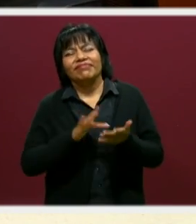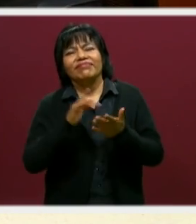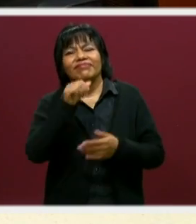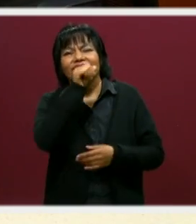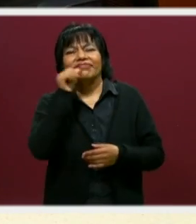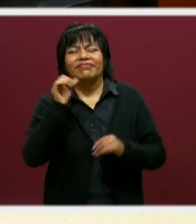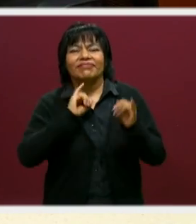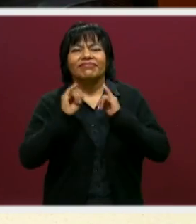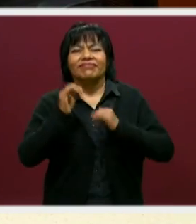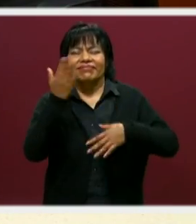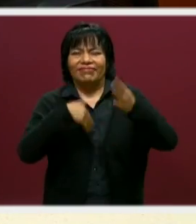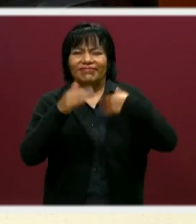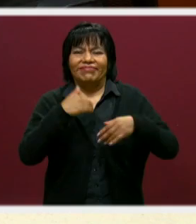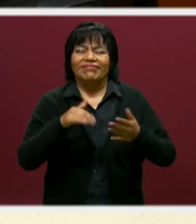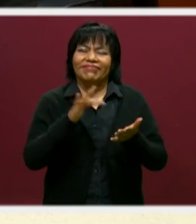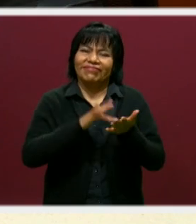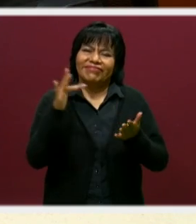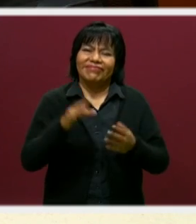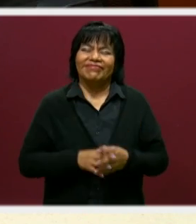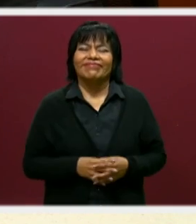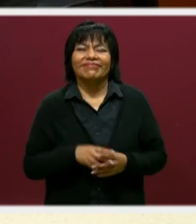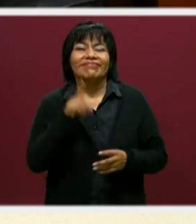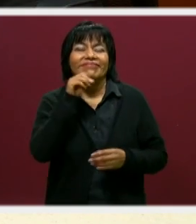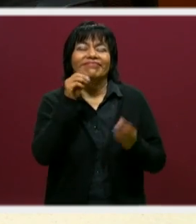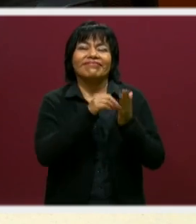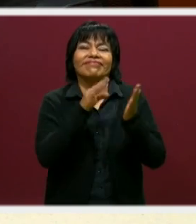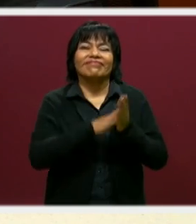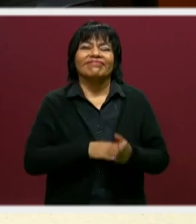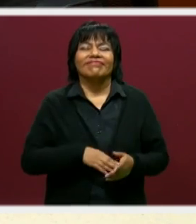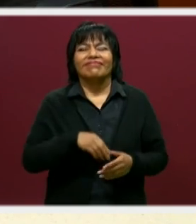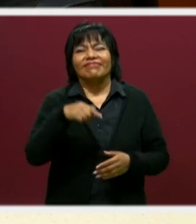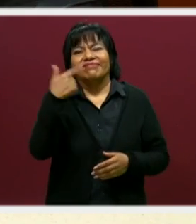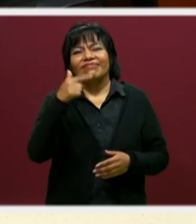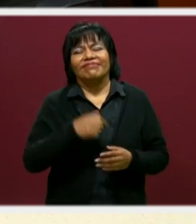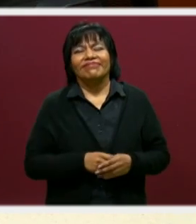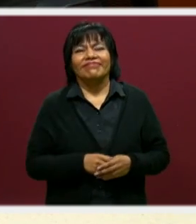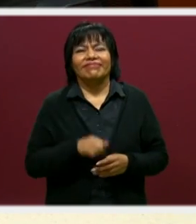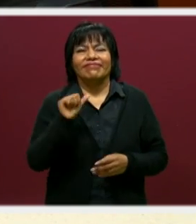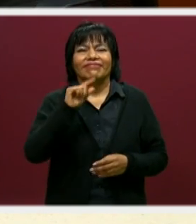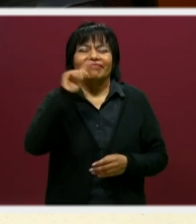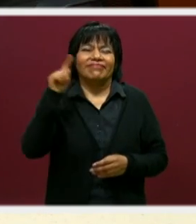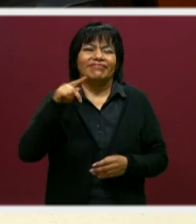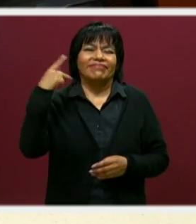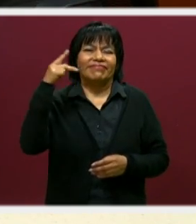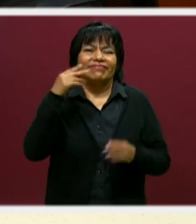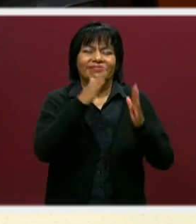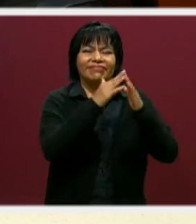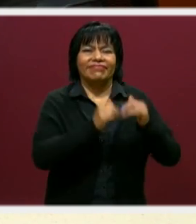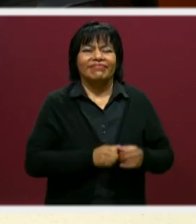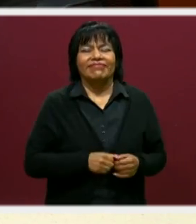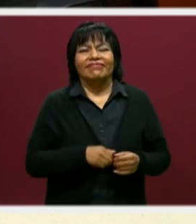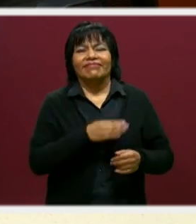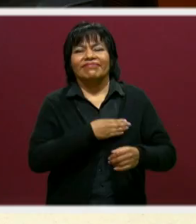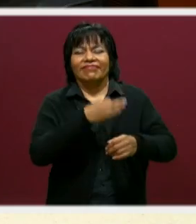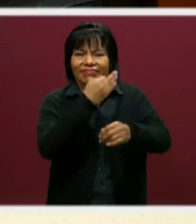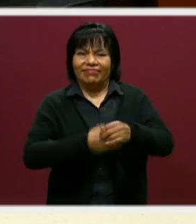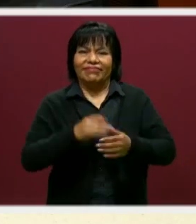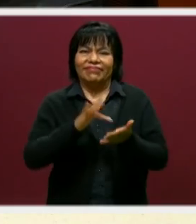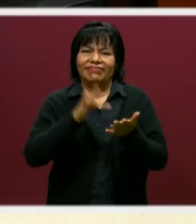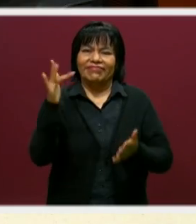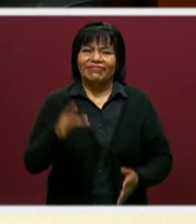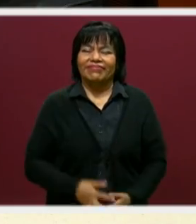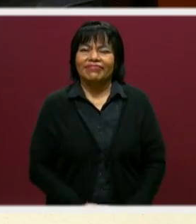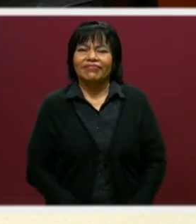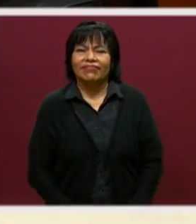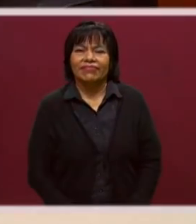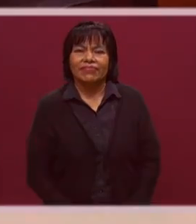Varela García, nuestra intérprete en lengua de señas mexicana. Mañana tenemos una cita, punto de las 12, de la Alaceta Puebla en Casa, que pasen una excelente tarde. Gracias.